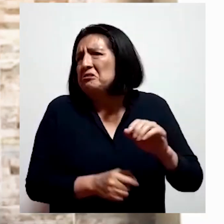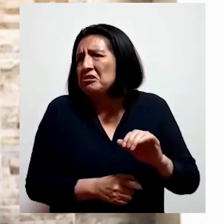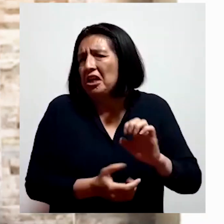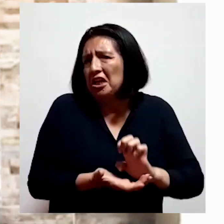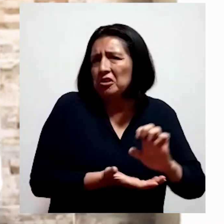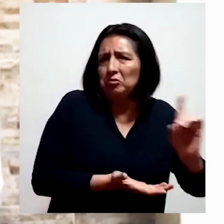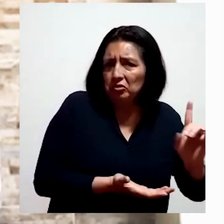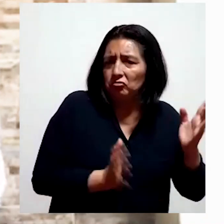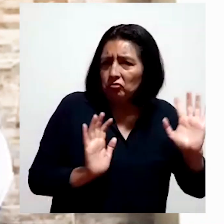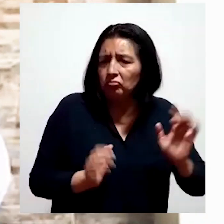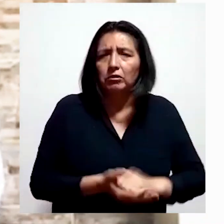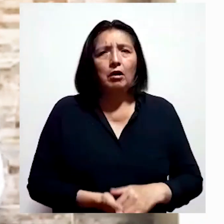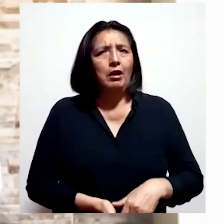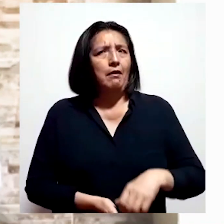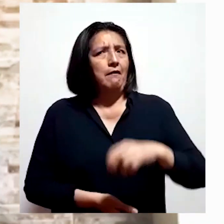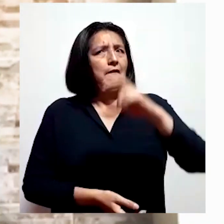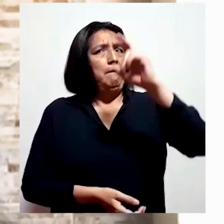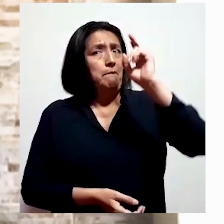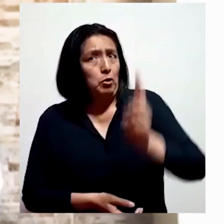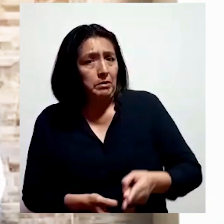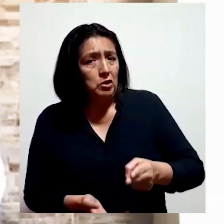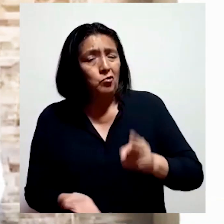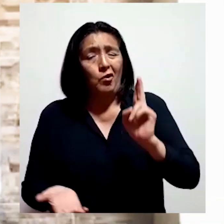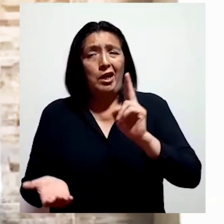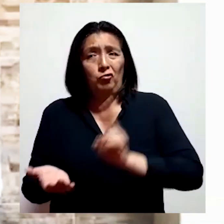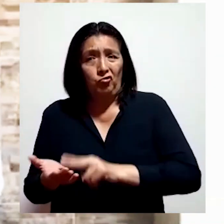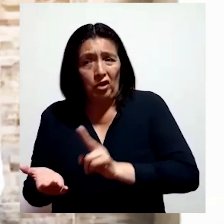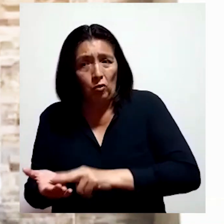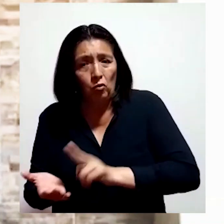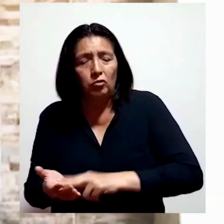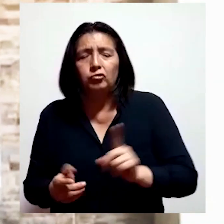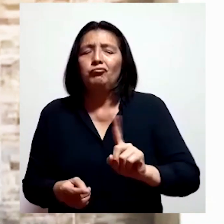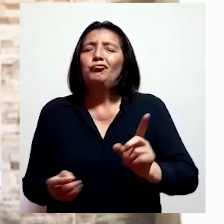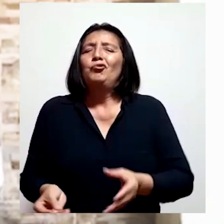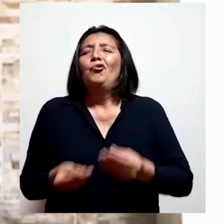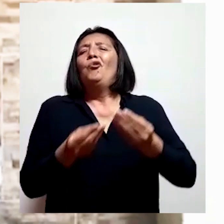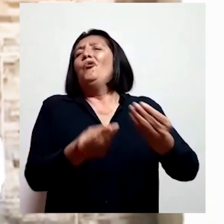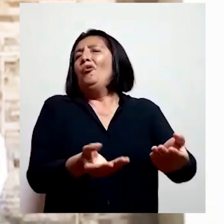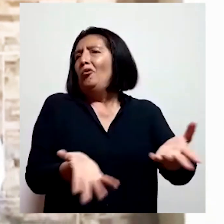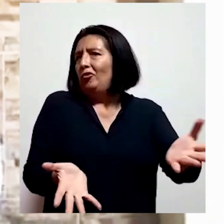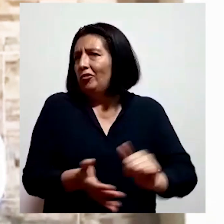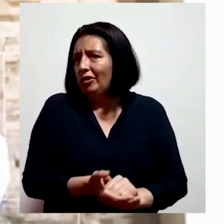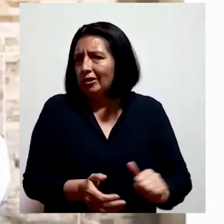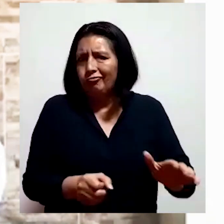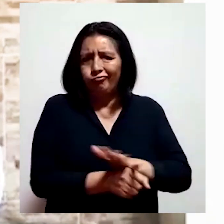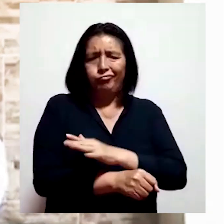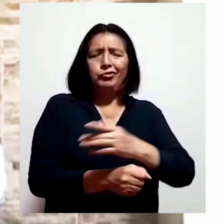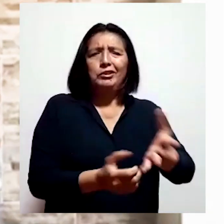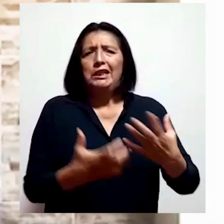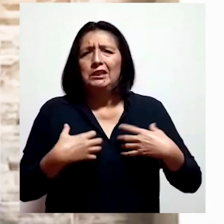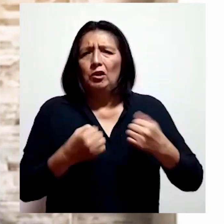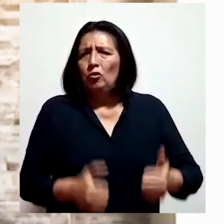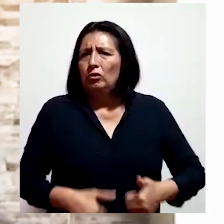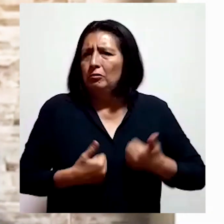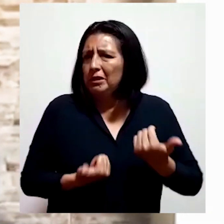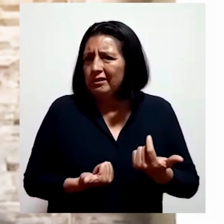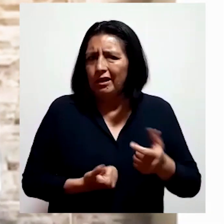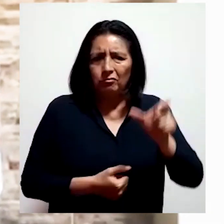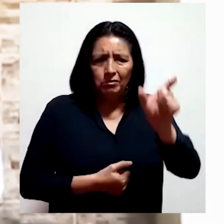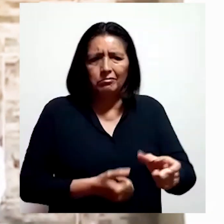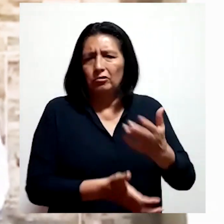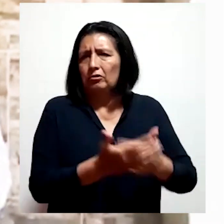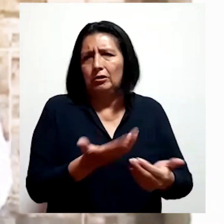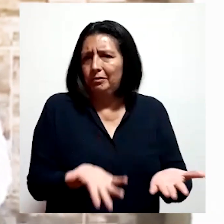educación. Está totalmente prohibido a las aseguradoras negarse a prestar cobertura del derecho de salud y vida por